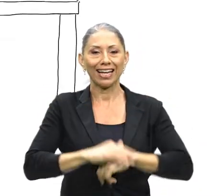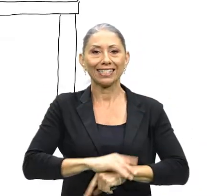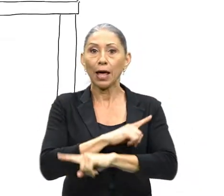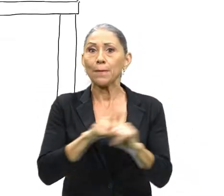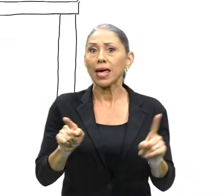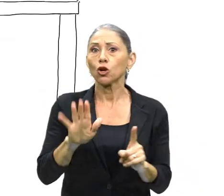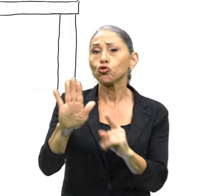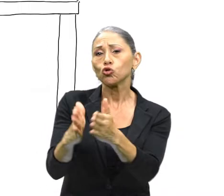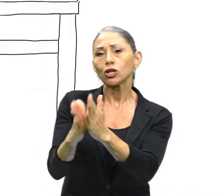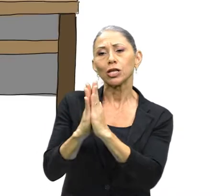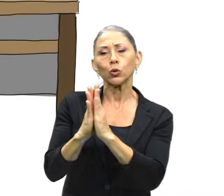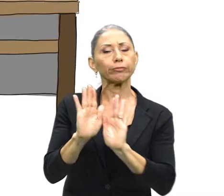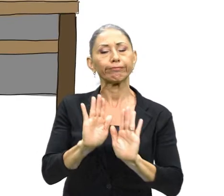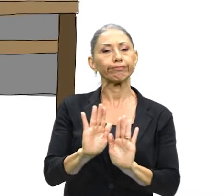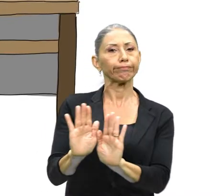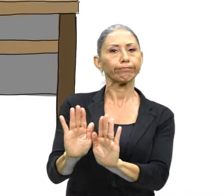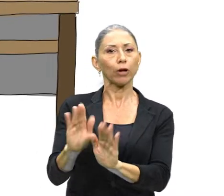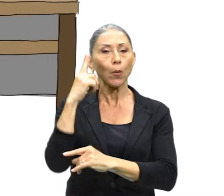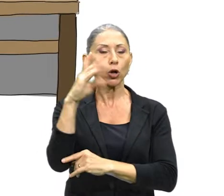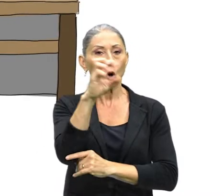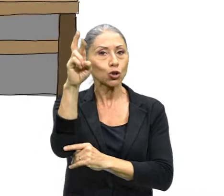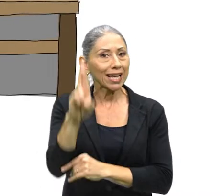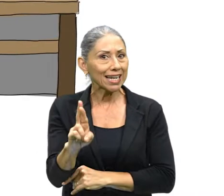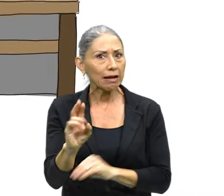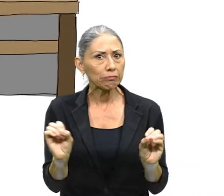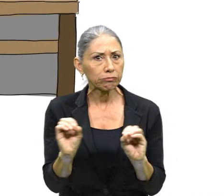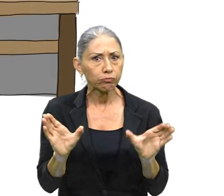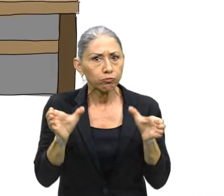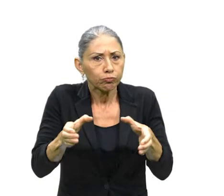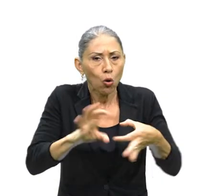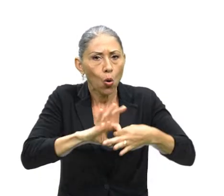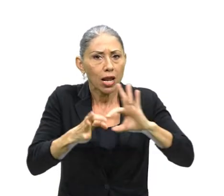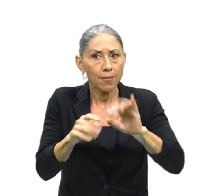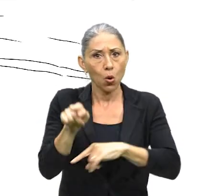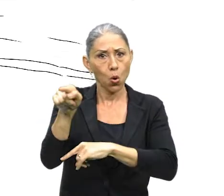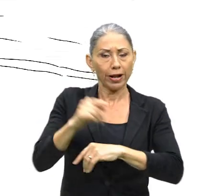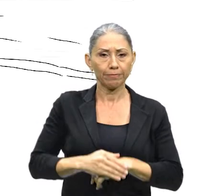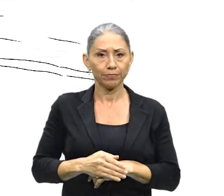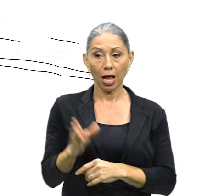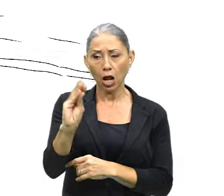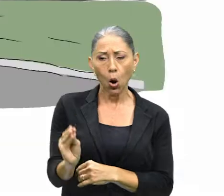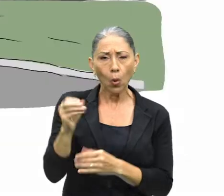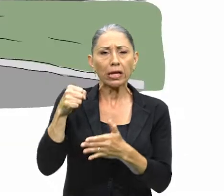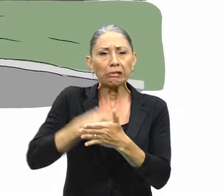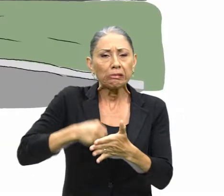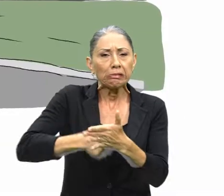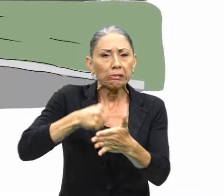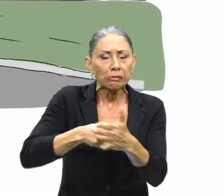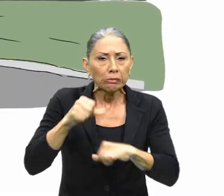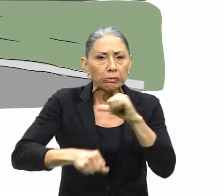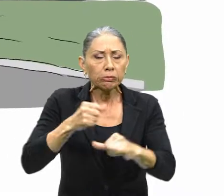su solicitud fue rechazada, pues Costa Rica no tenía comité olímpico local. El joven insistió y para